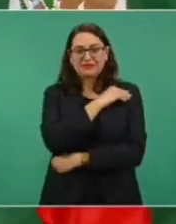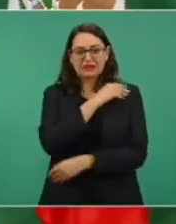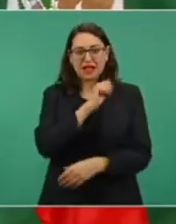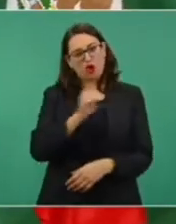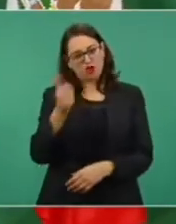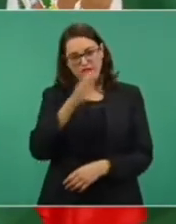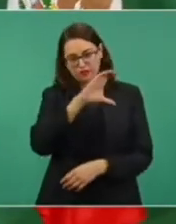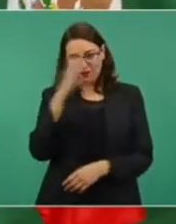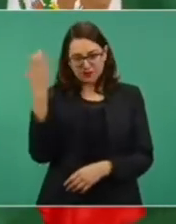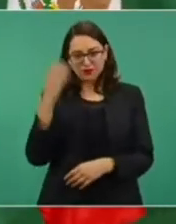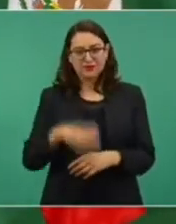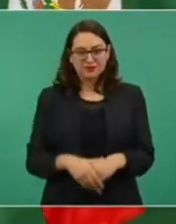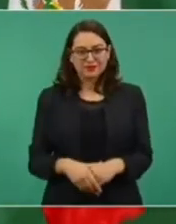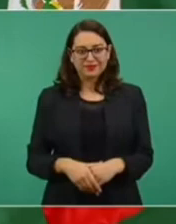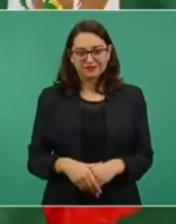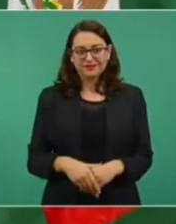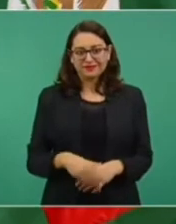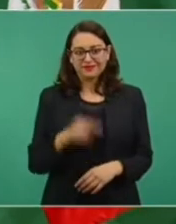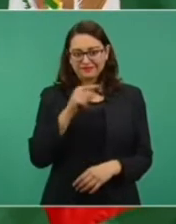hay otra foto. Pero bueno,